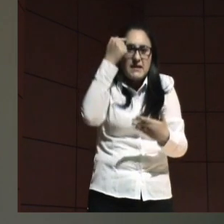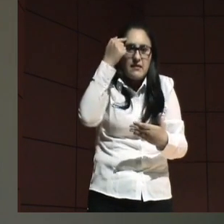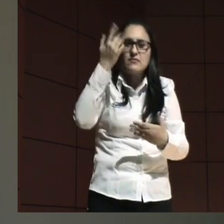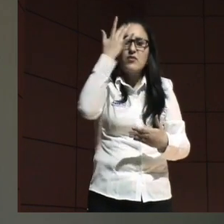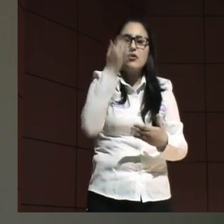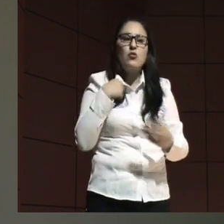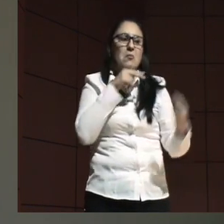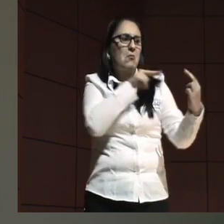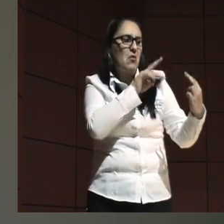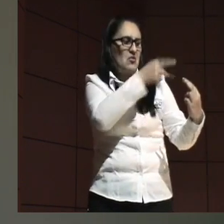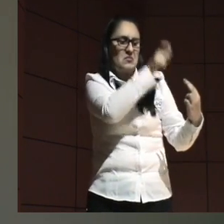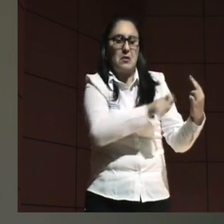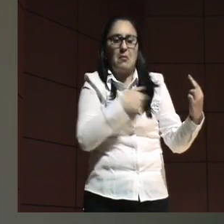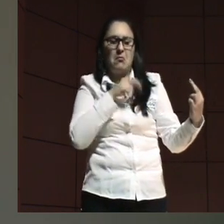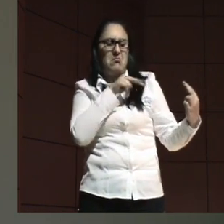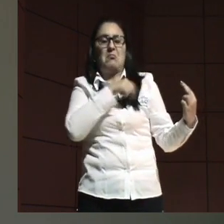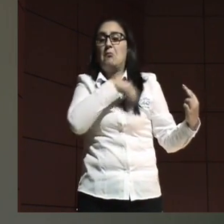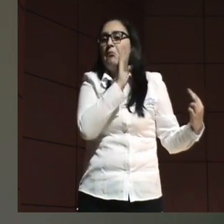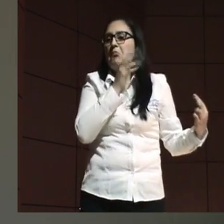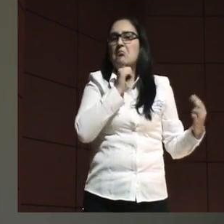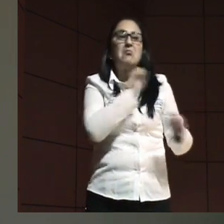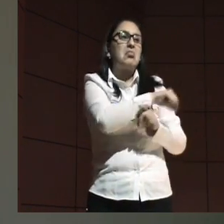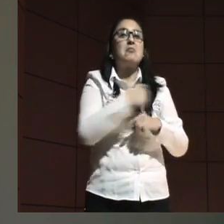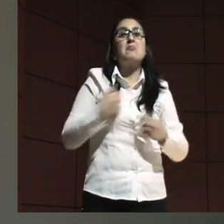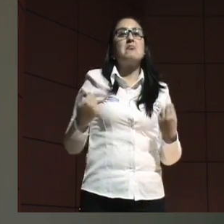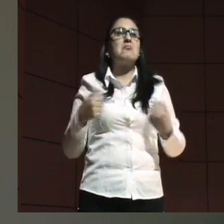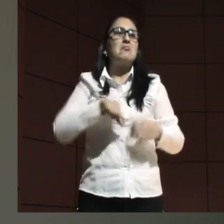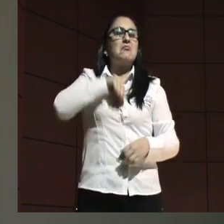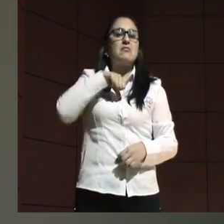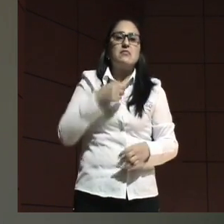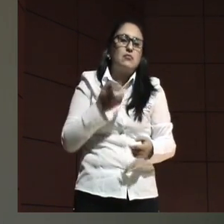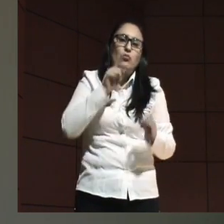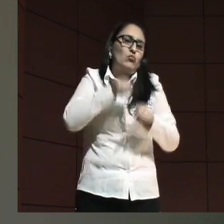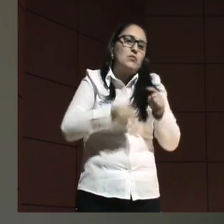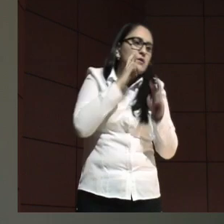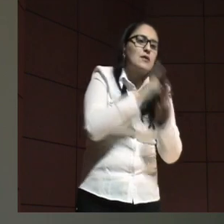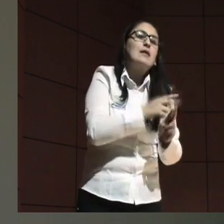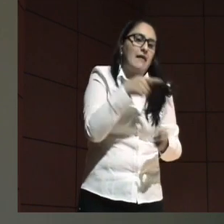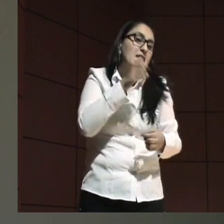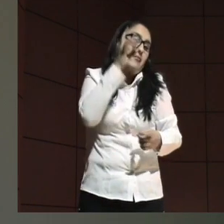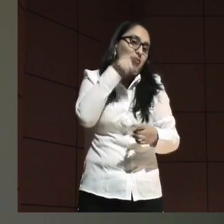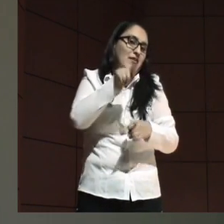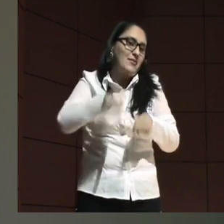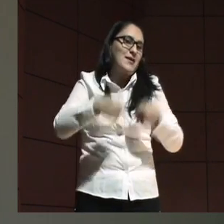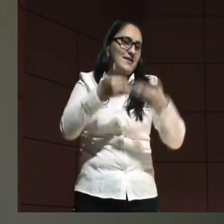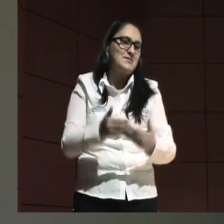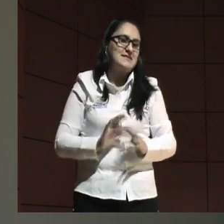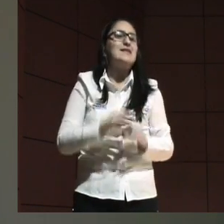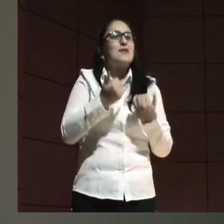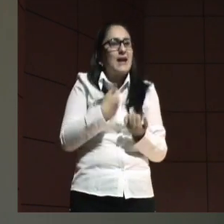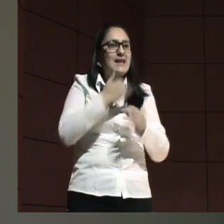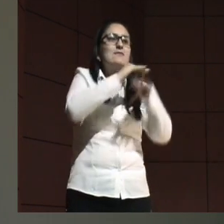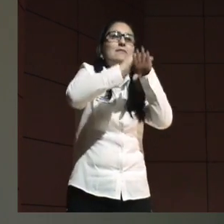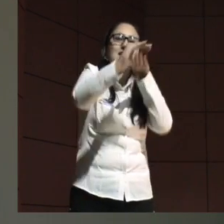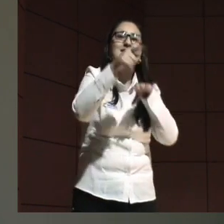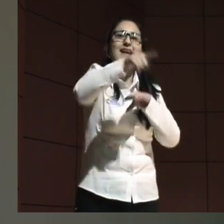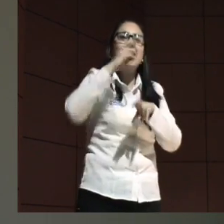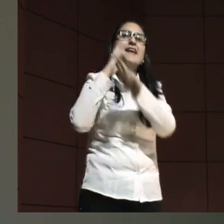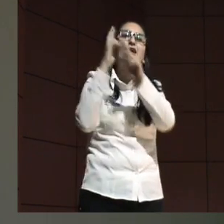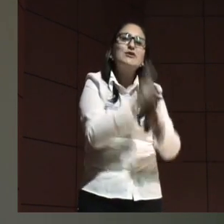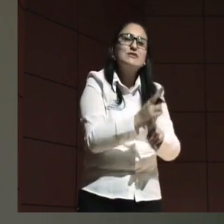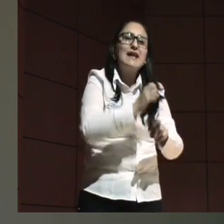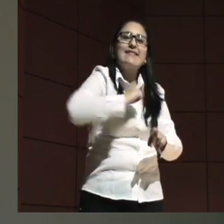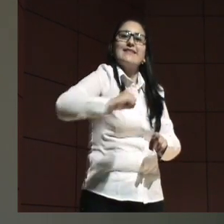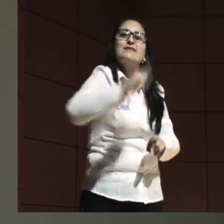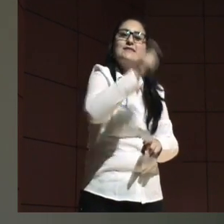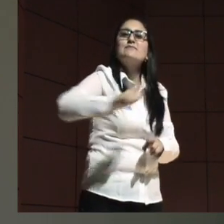no podemos vernos en los ojos del otro por eso no podemos reconocerlo la invitación es a reconocer los derechos de las personas con